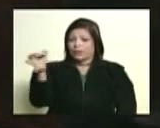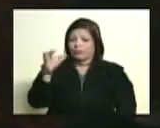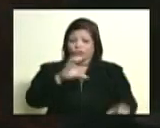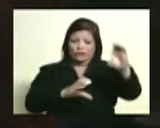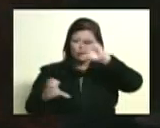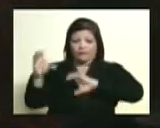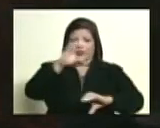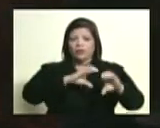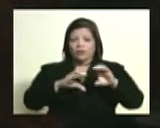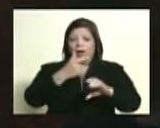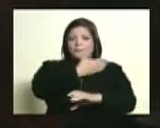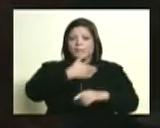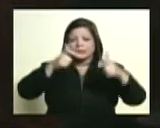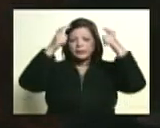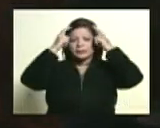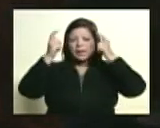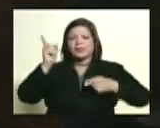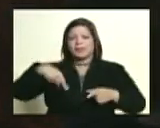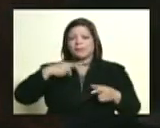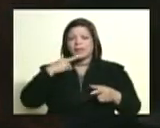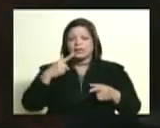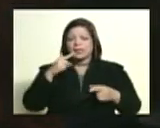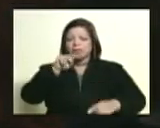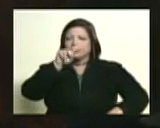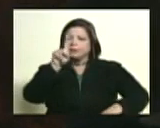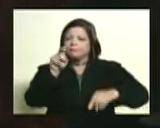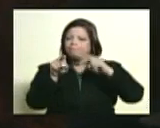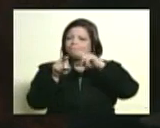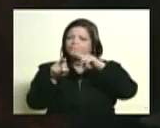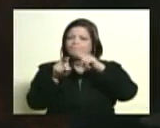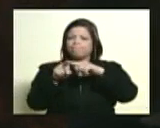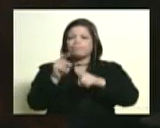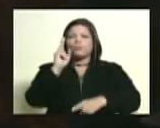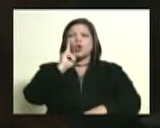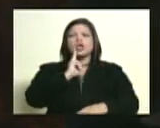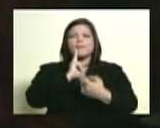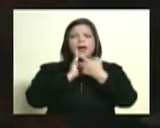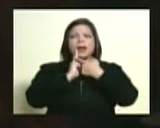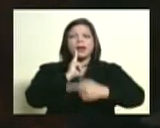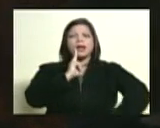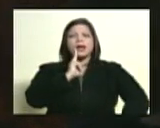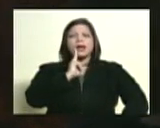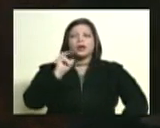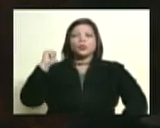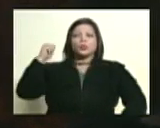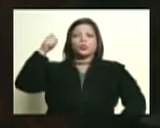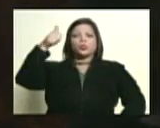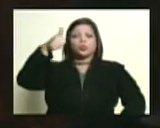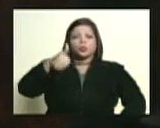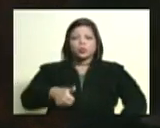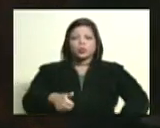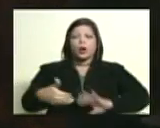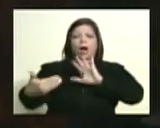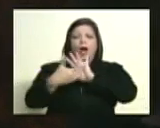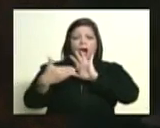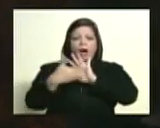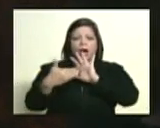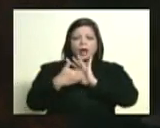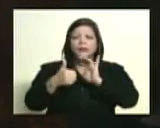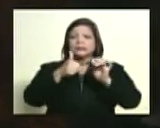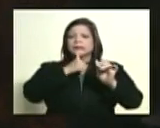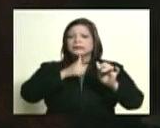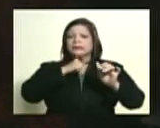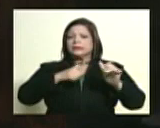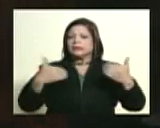El presidente Chávez iba también además con la incógnita, un personaje como ese que tuvo tantos animadversiones que había suscitado